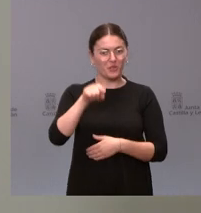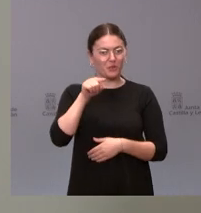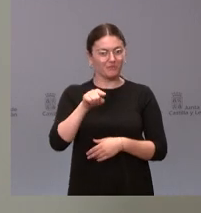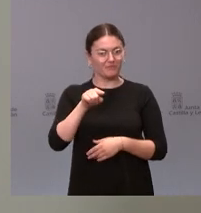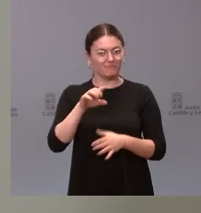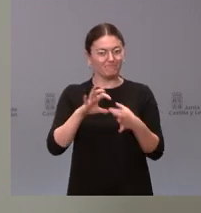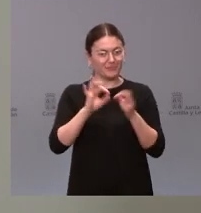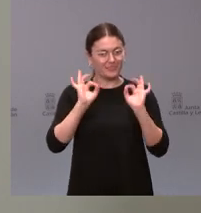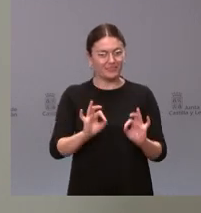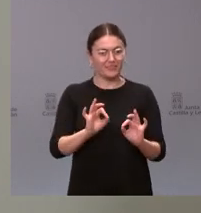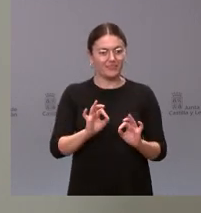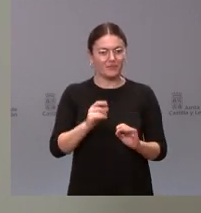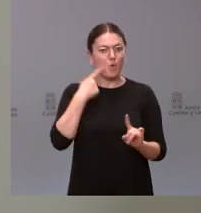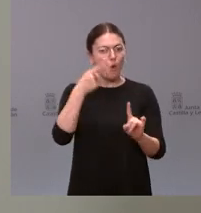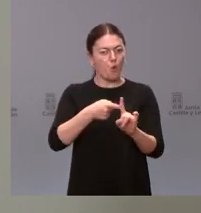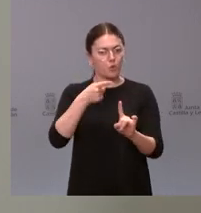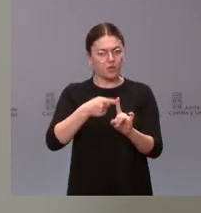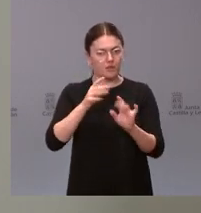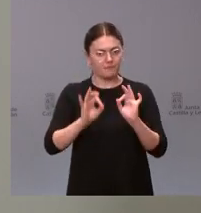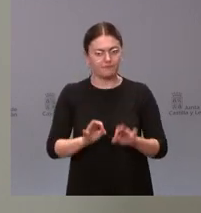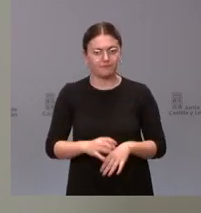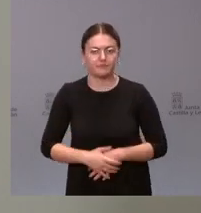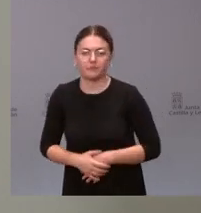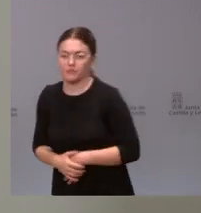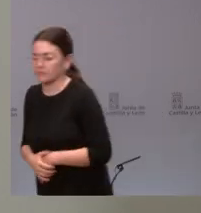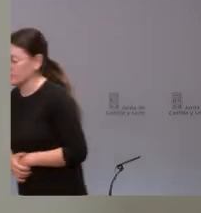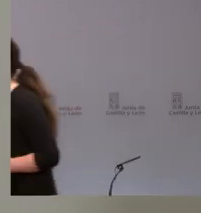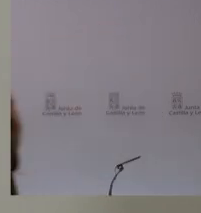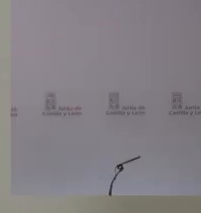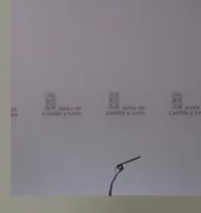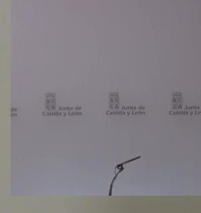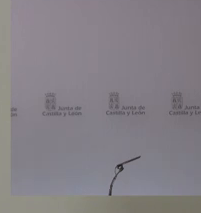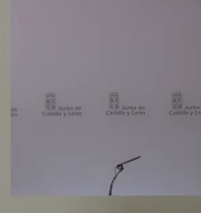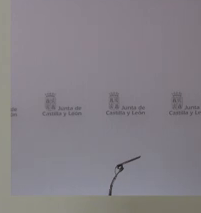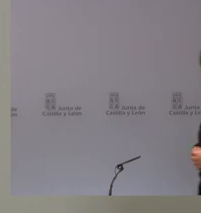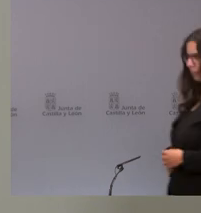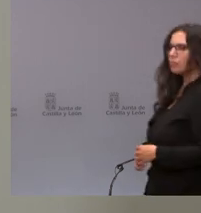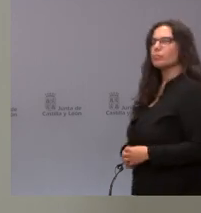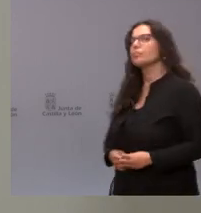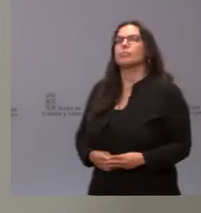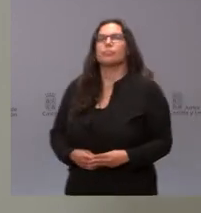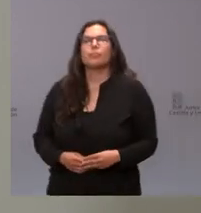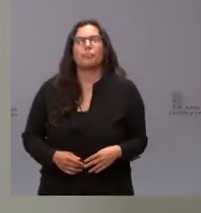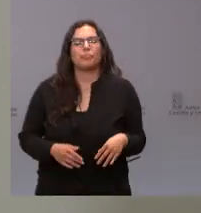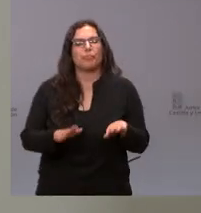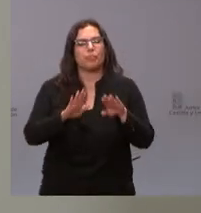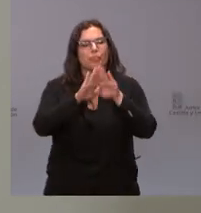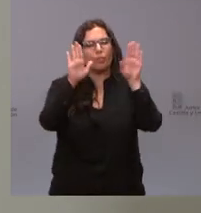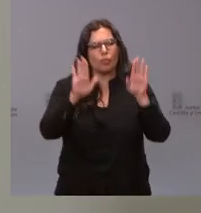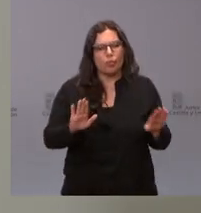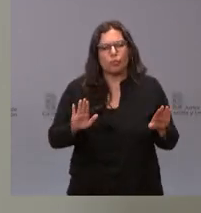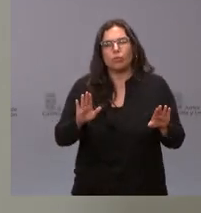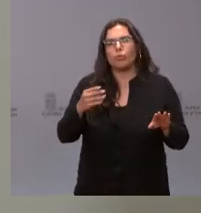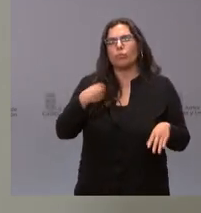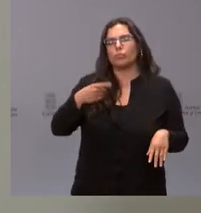útil y en el último aspecto que usted planteaba que era el caso de la solitud que habíamos hecho